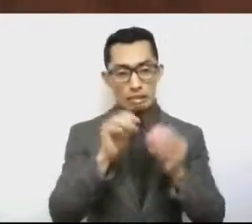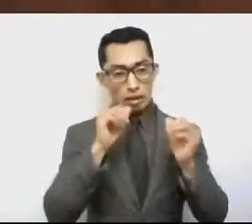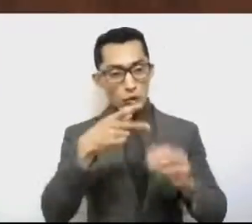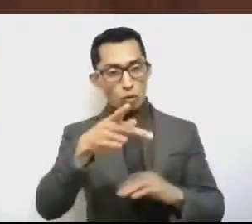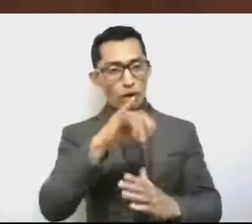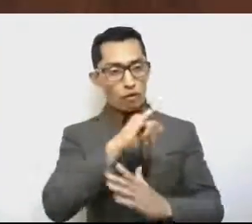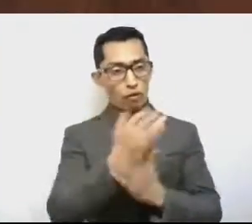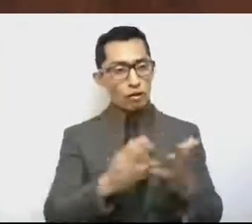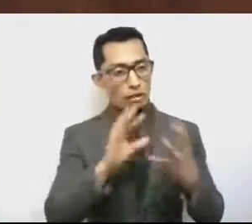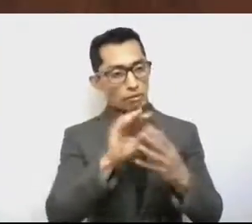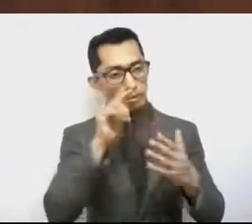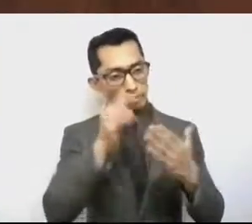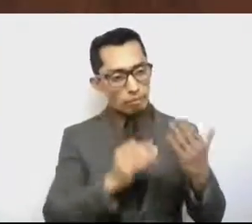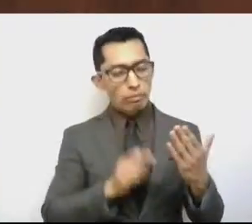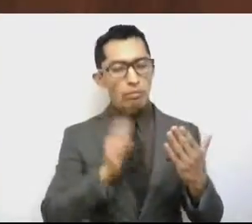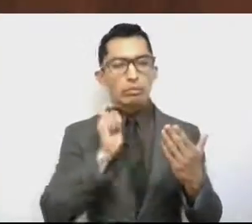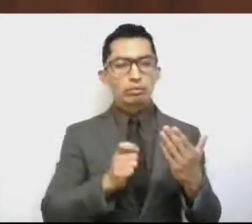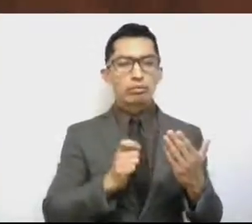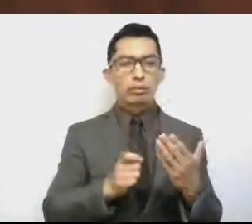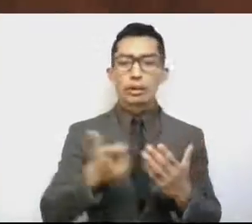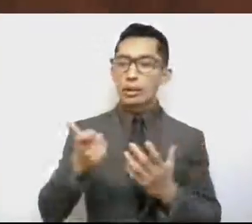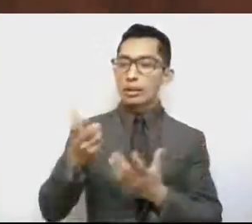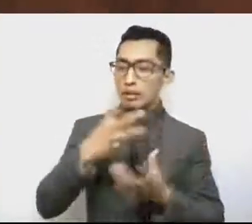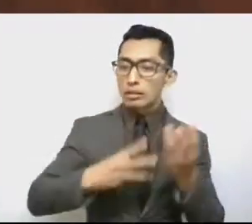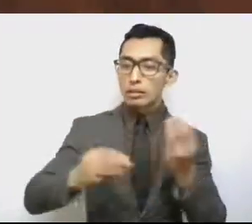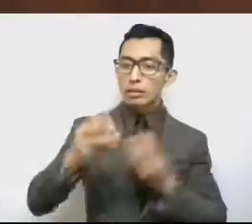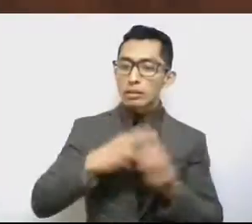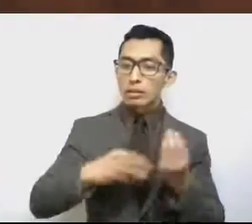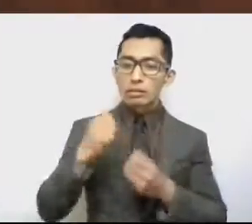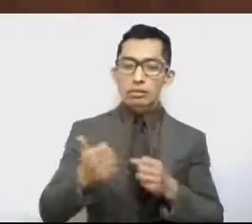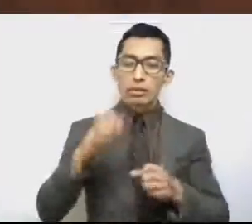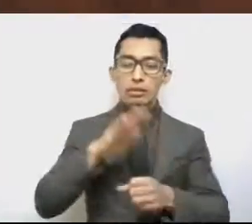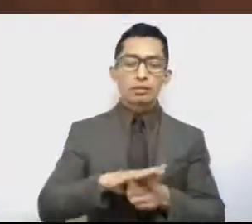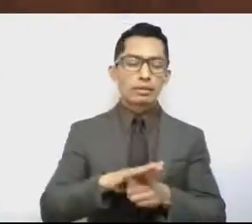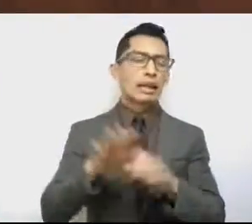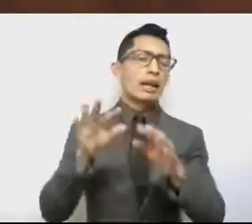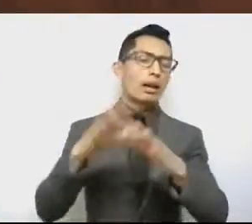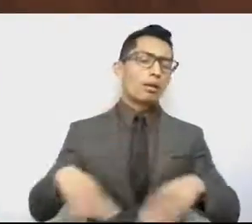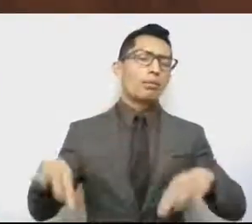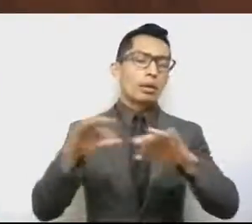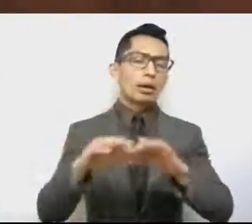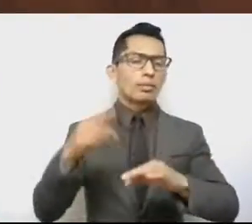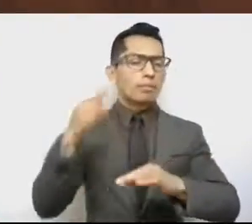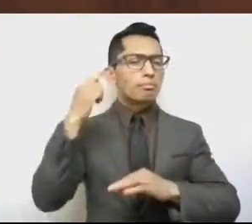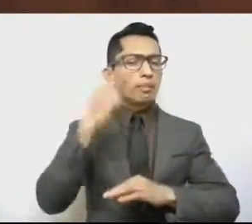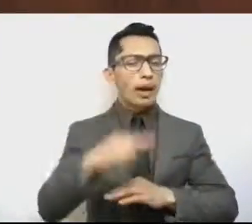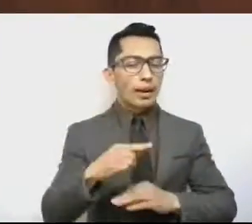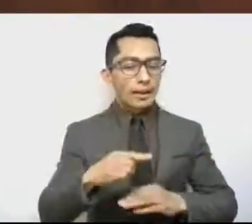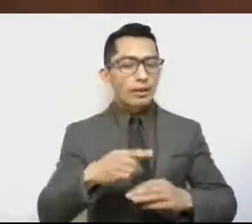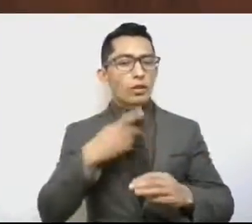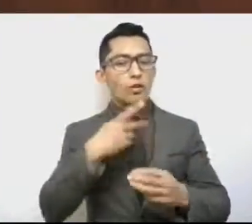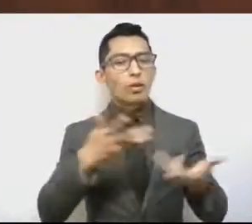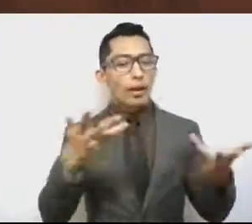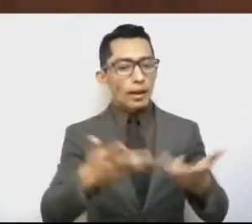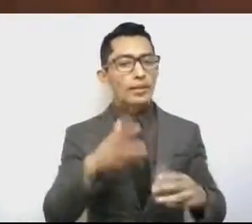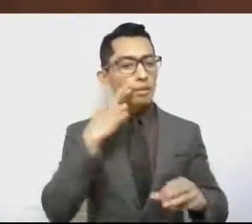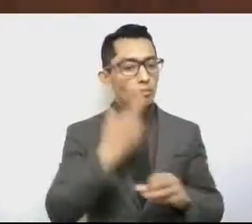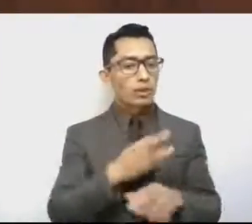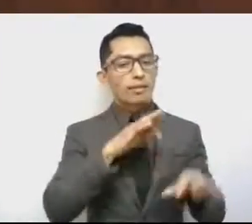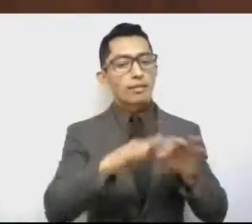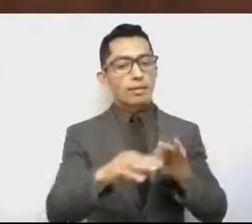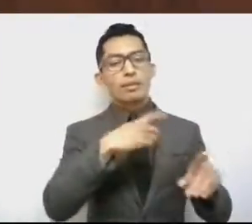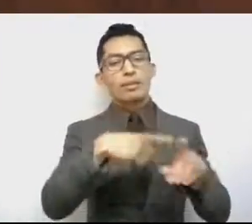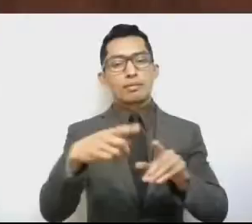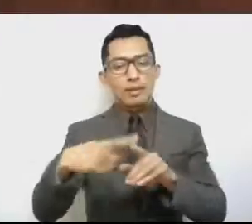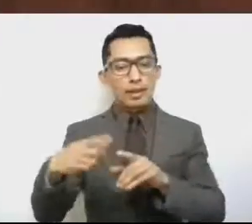constatamos que el manejo de las finanzas públicas es medular para la efectiva realización de las tareas sustantivas y